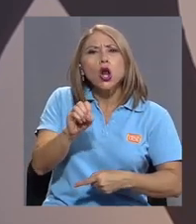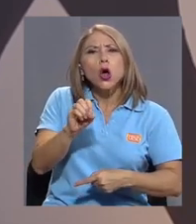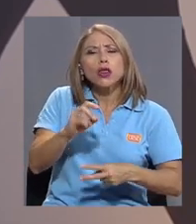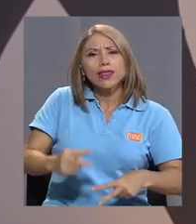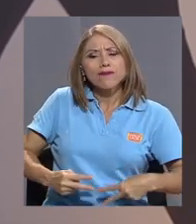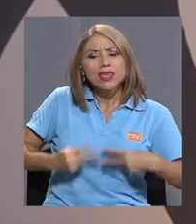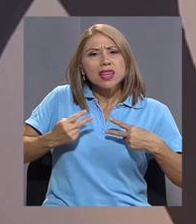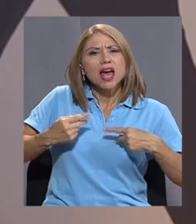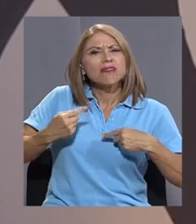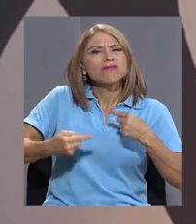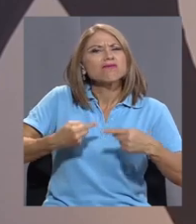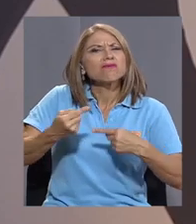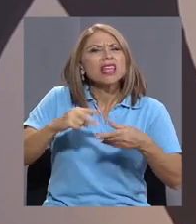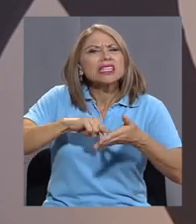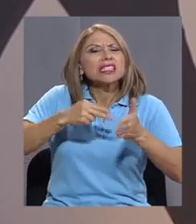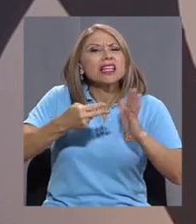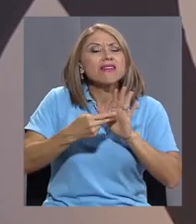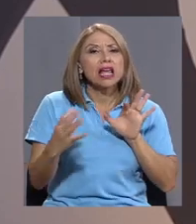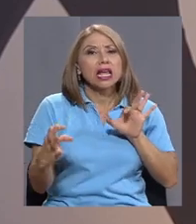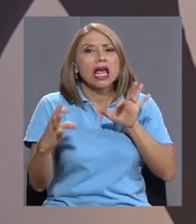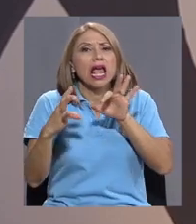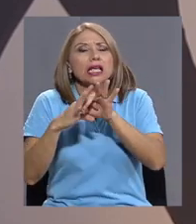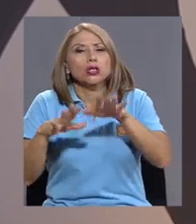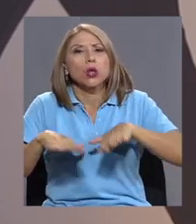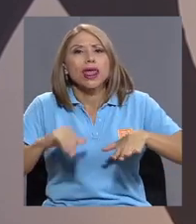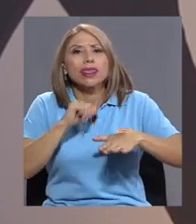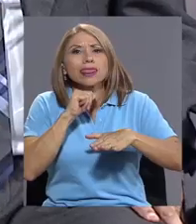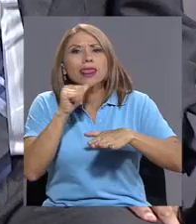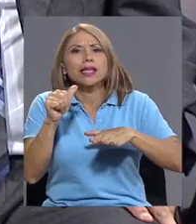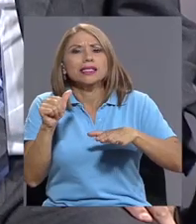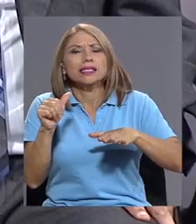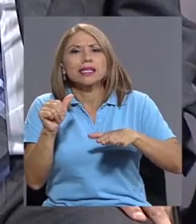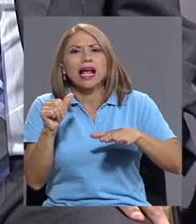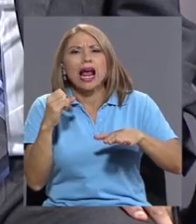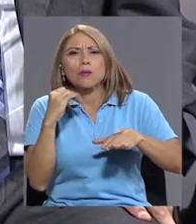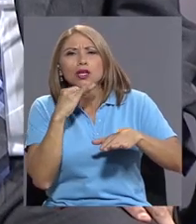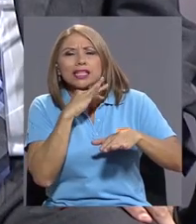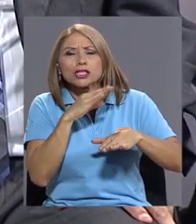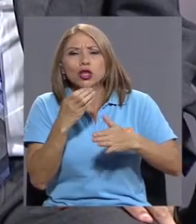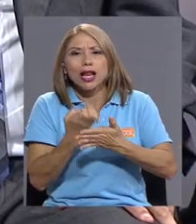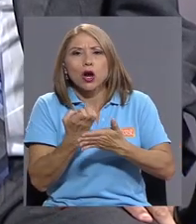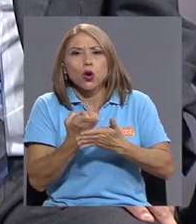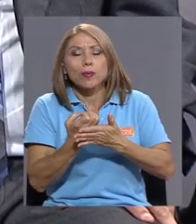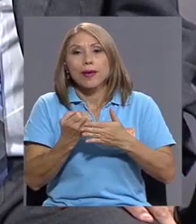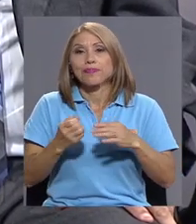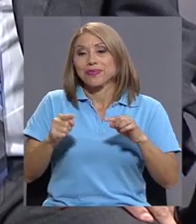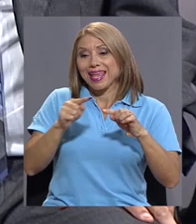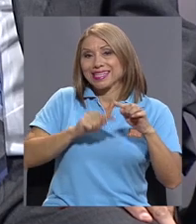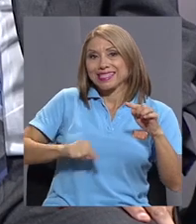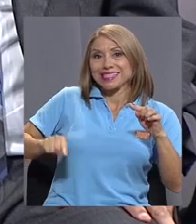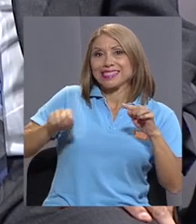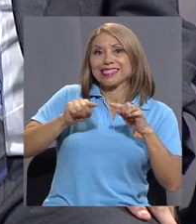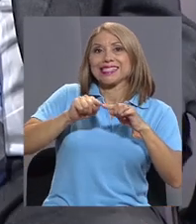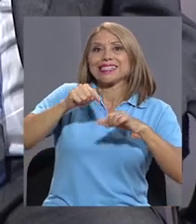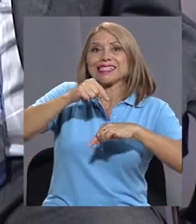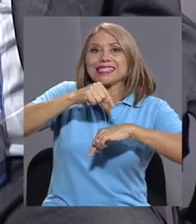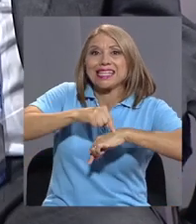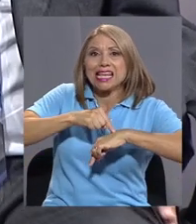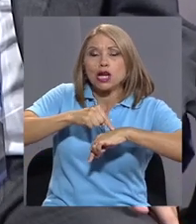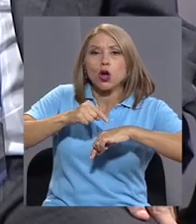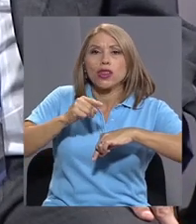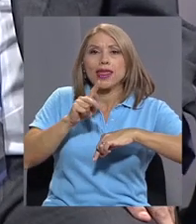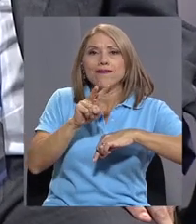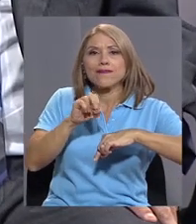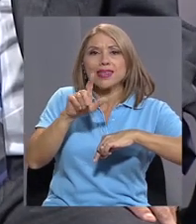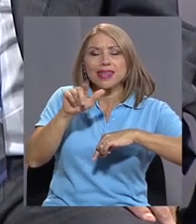este contexto de la descarbonización de la economía, don Roberto? El ciclo de vida surge con fuerza